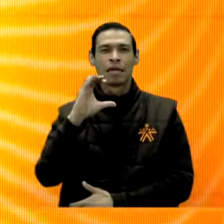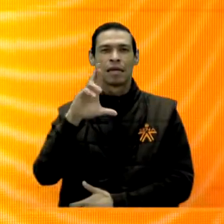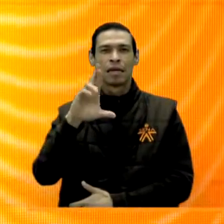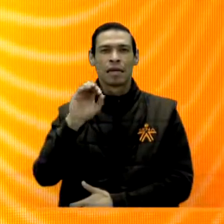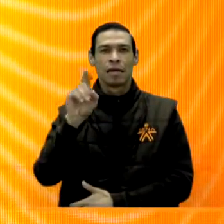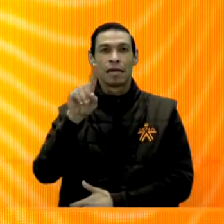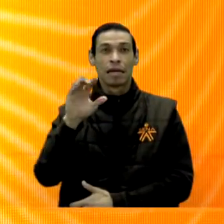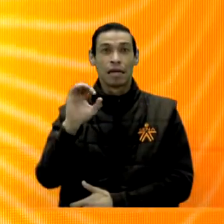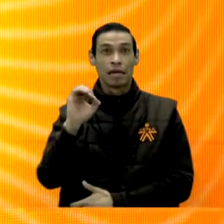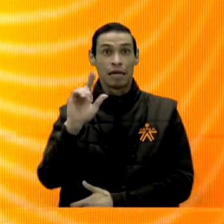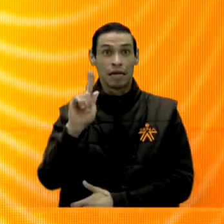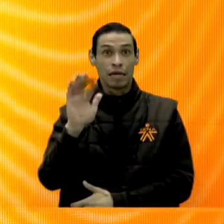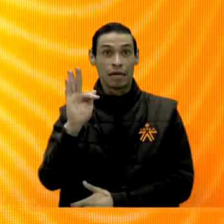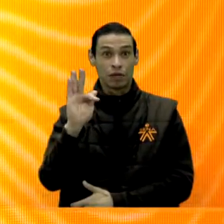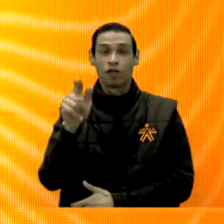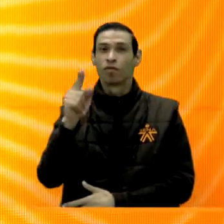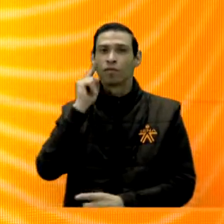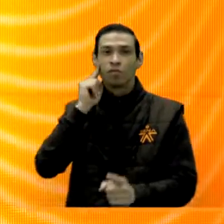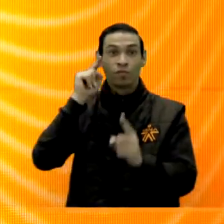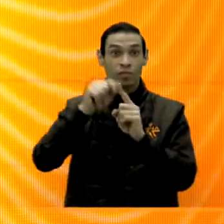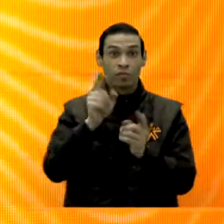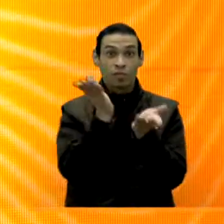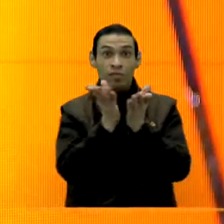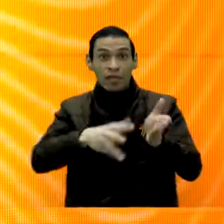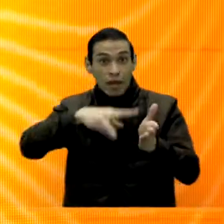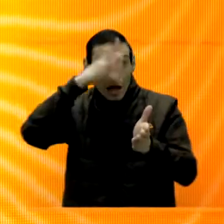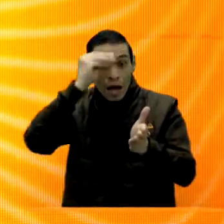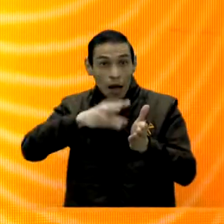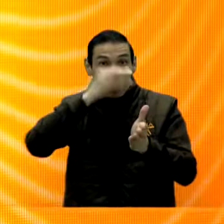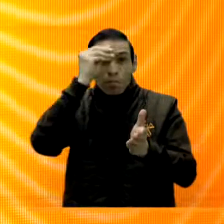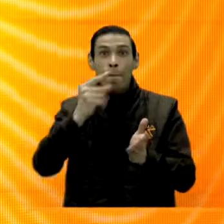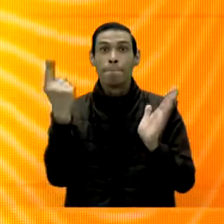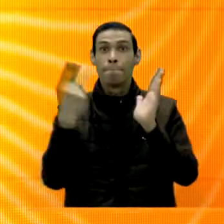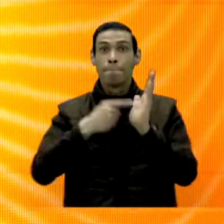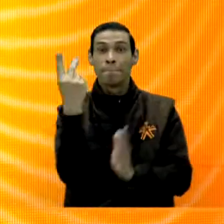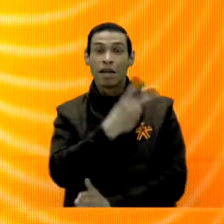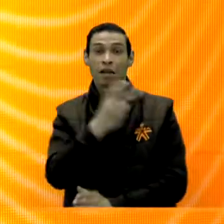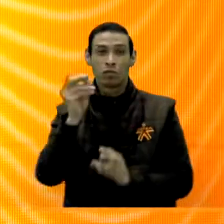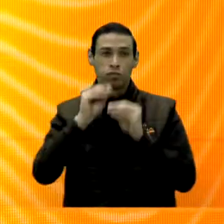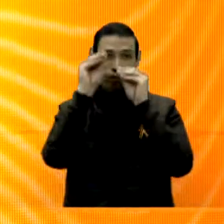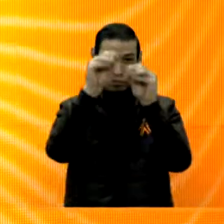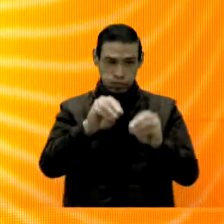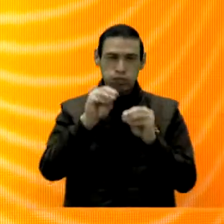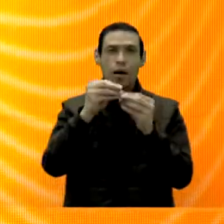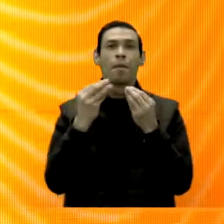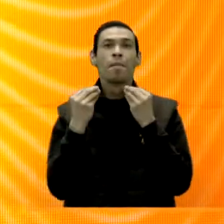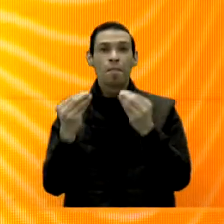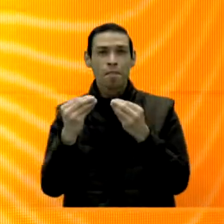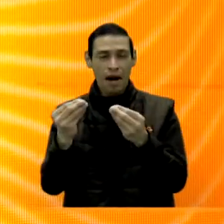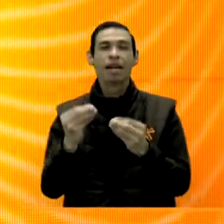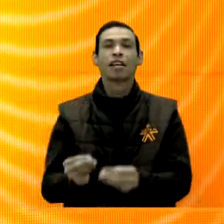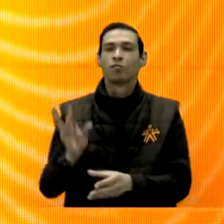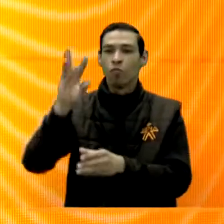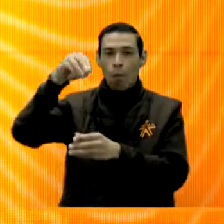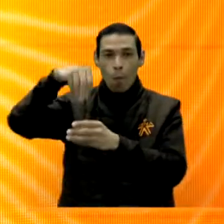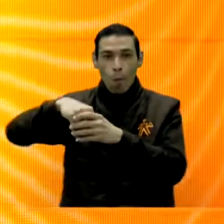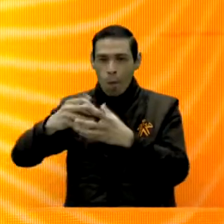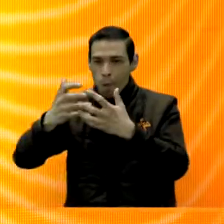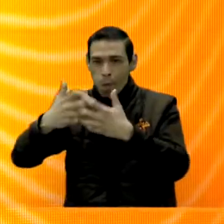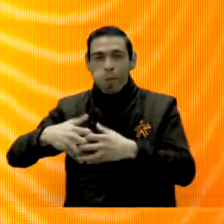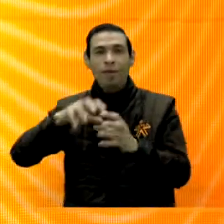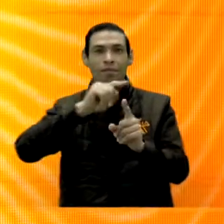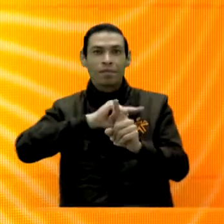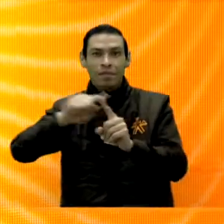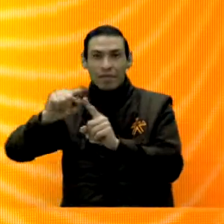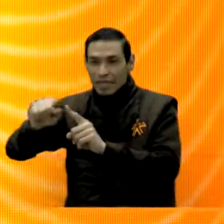propósito este año de formar 1,200 aprendices en tres semilleros. Uno, para ecosistemas Microsoft,